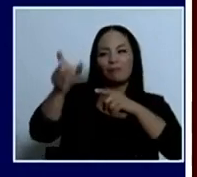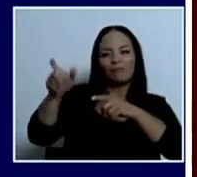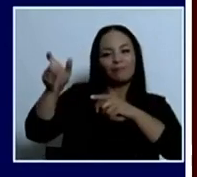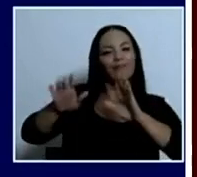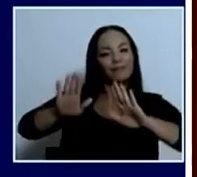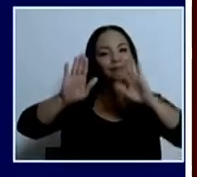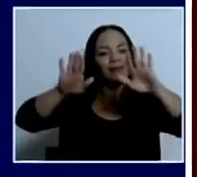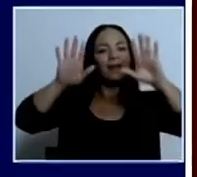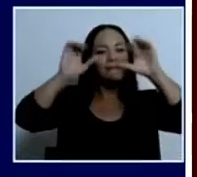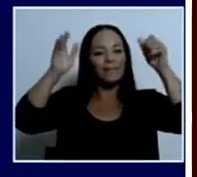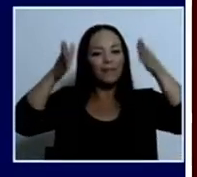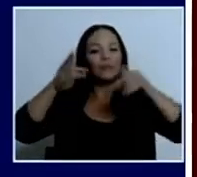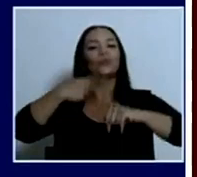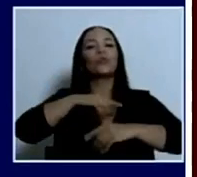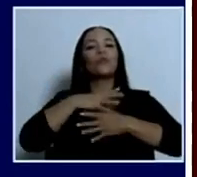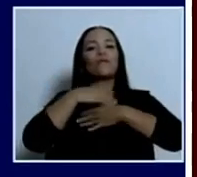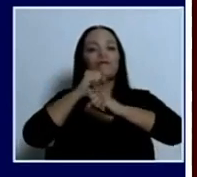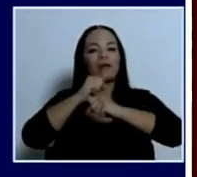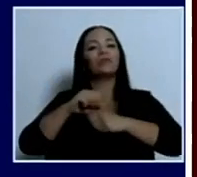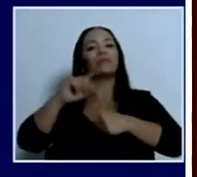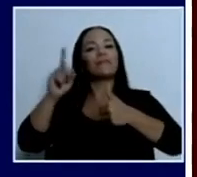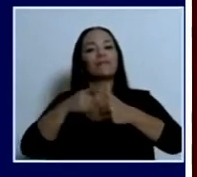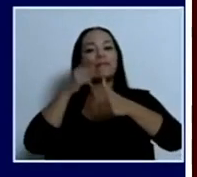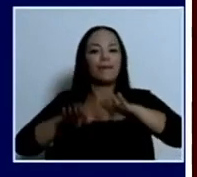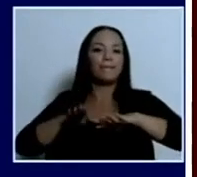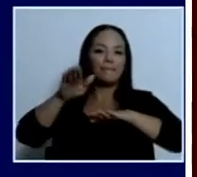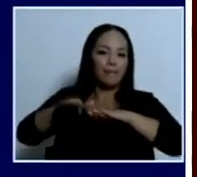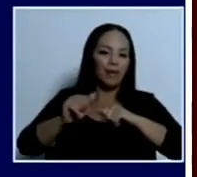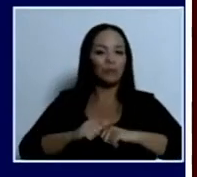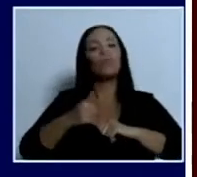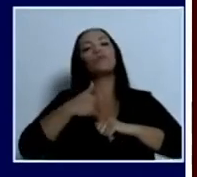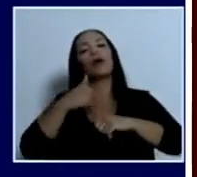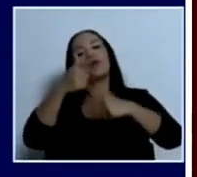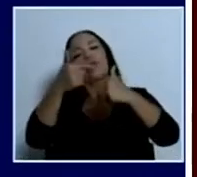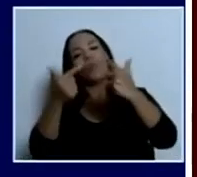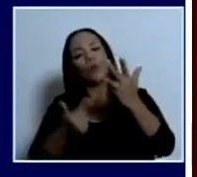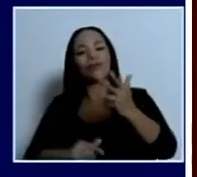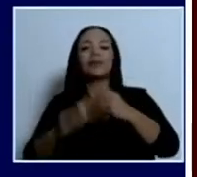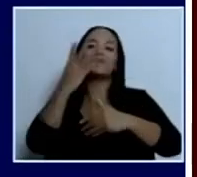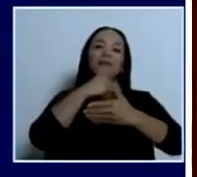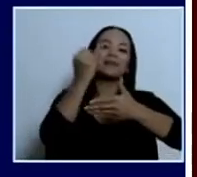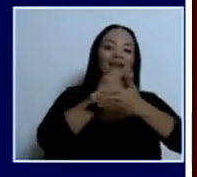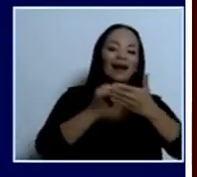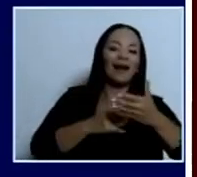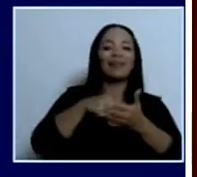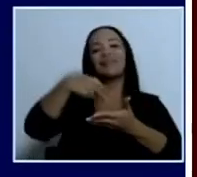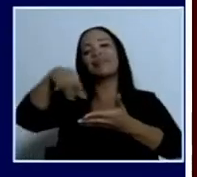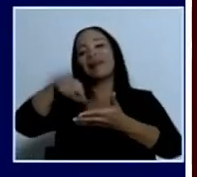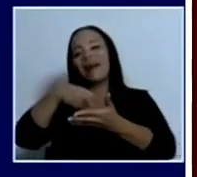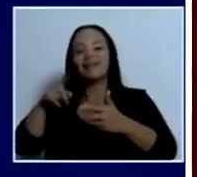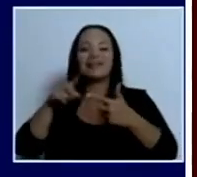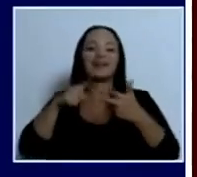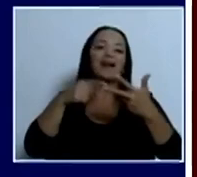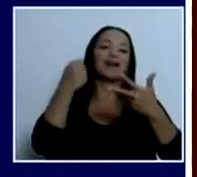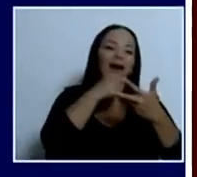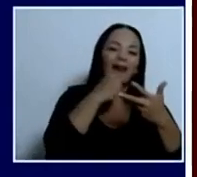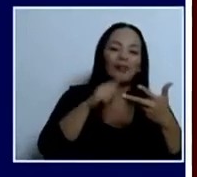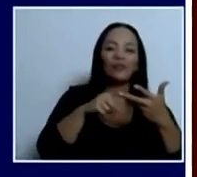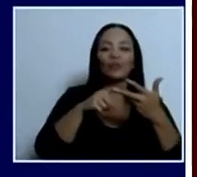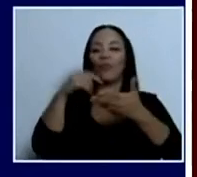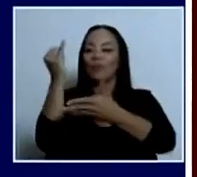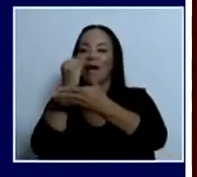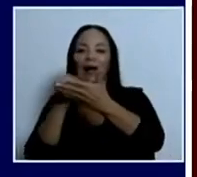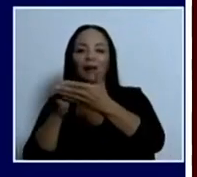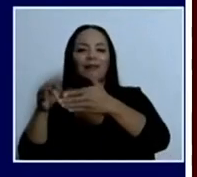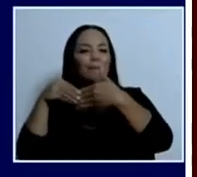banco estamos confiados de que este es el primer paso, de que existen otras bellas artes como la danza, el canto, las artes plásticas que podemos ir